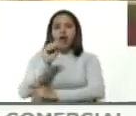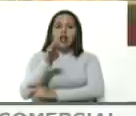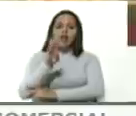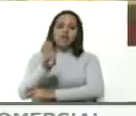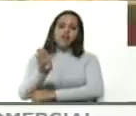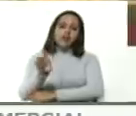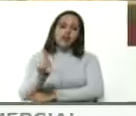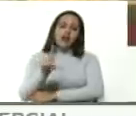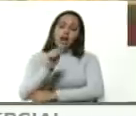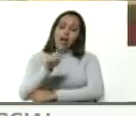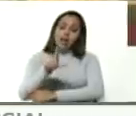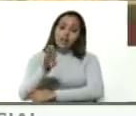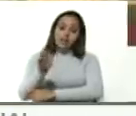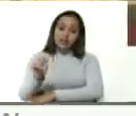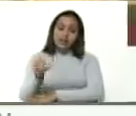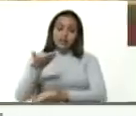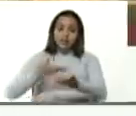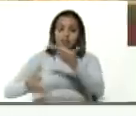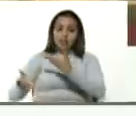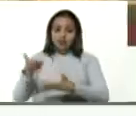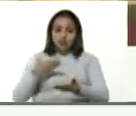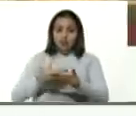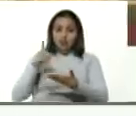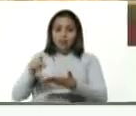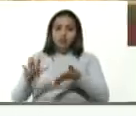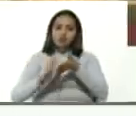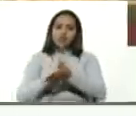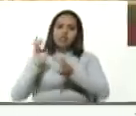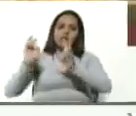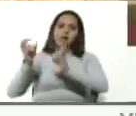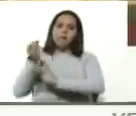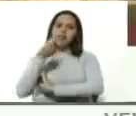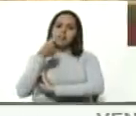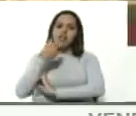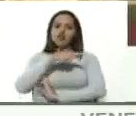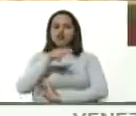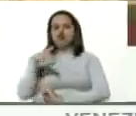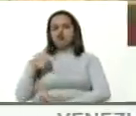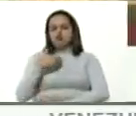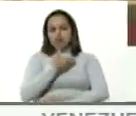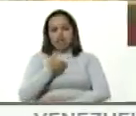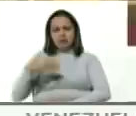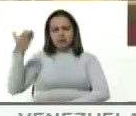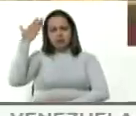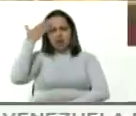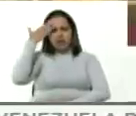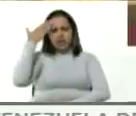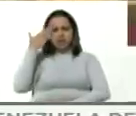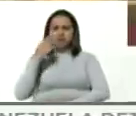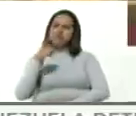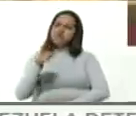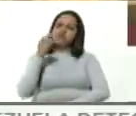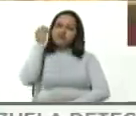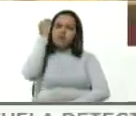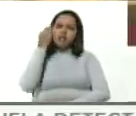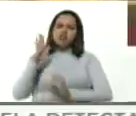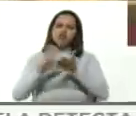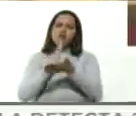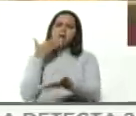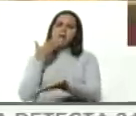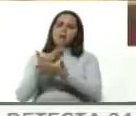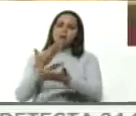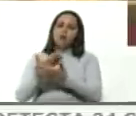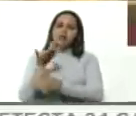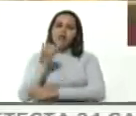y, sobre todo, en el tema de la medicina. Nosotros queríamos saber su opinión sobre una propuesta que está